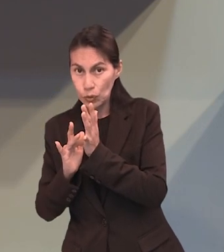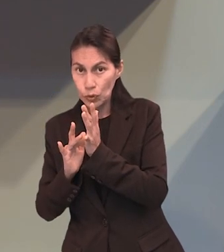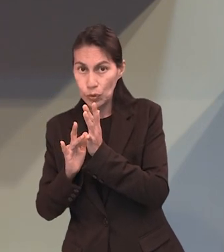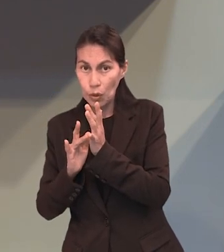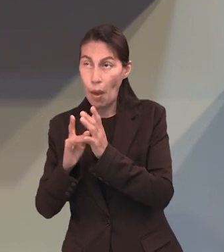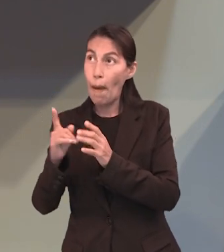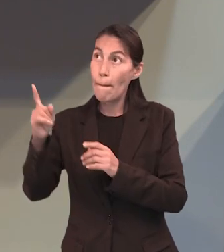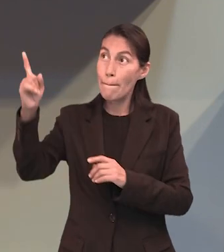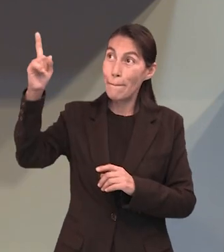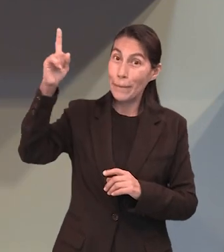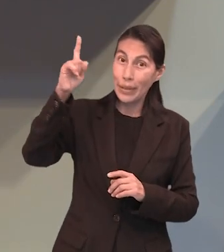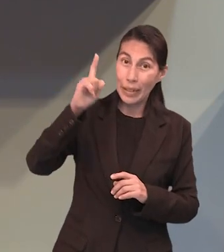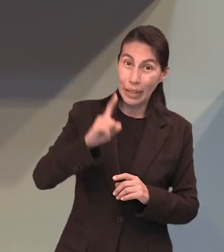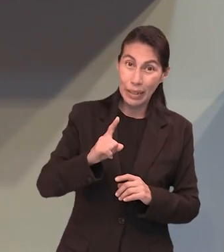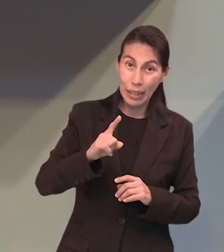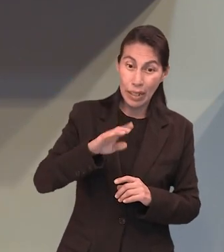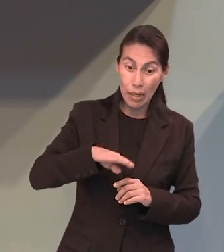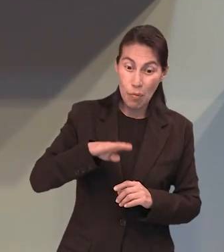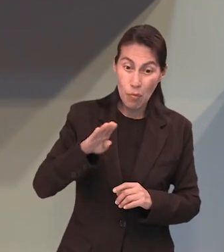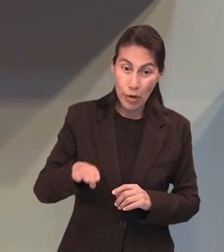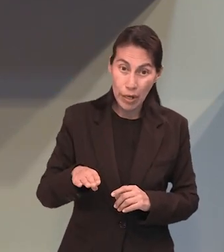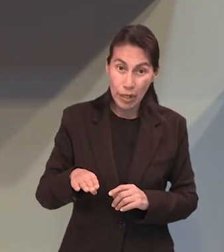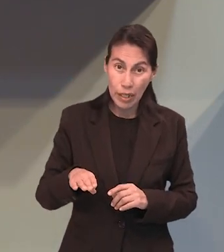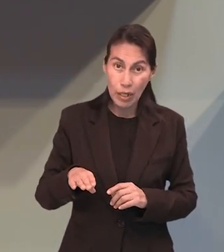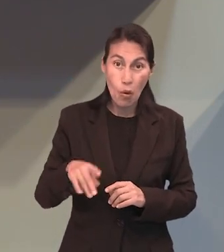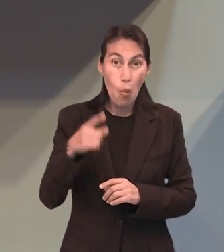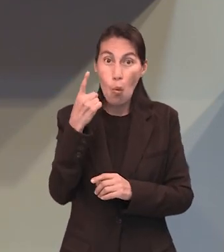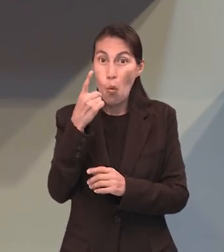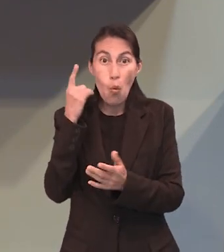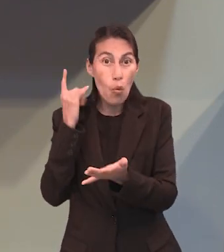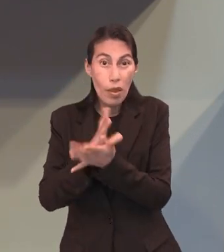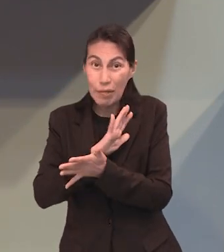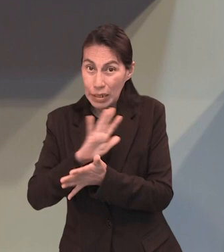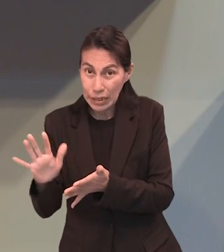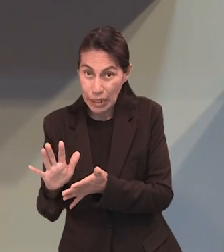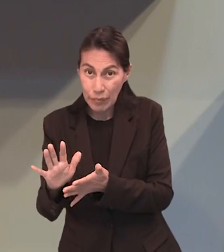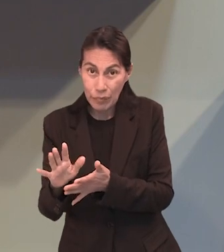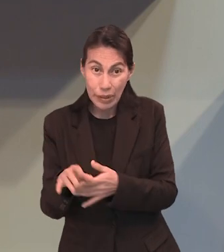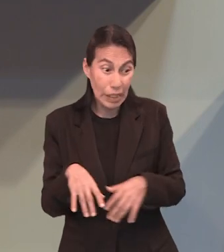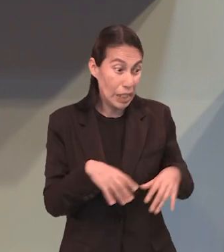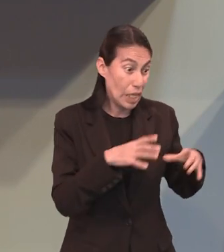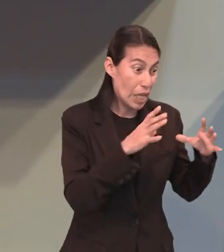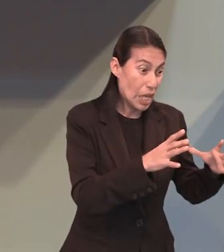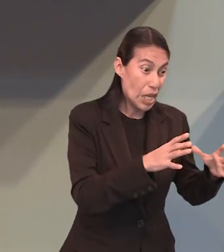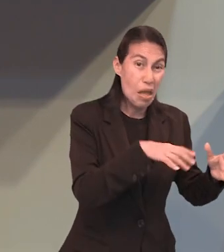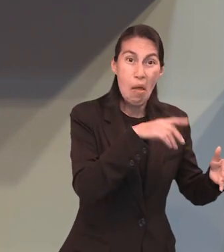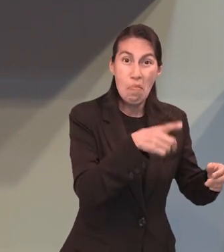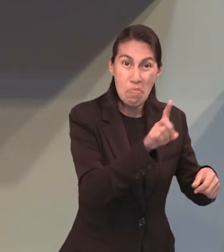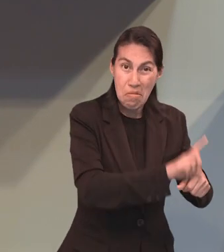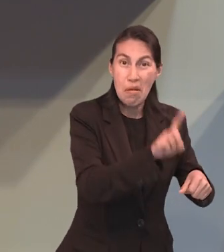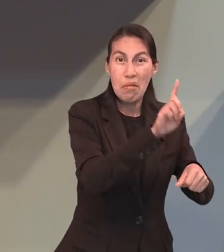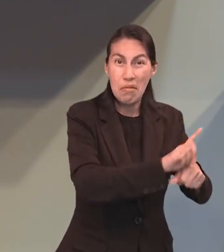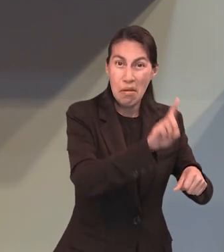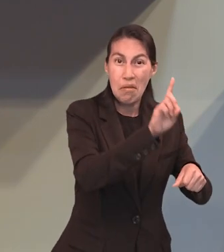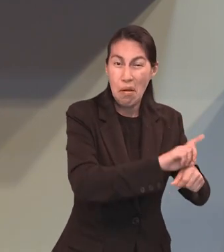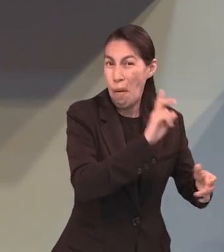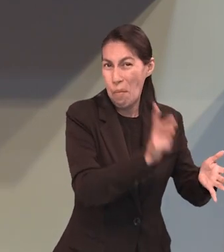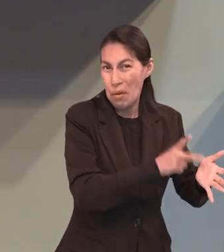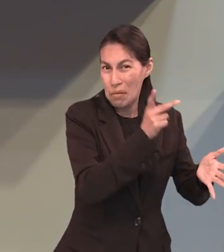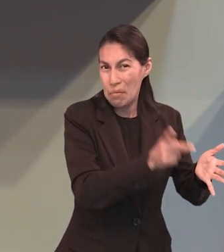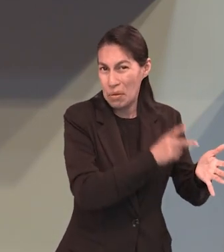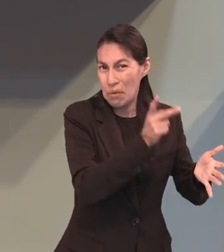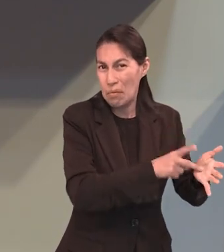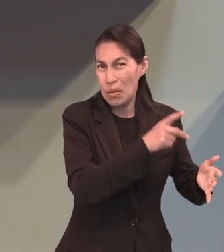En contraste con Jesús que vive una vez y para siempre por nosotros. ¿Qué textos podemos